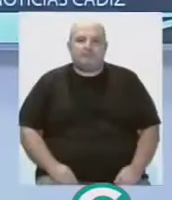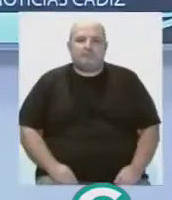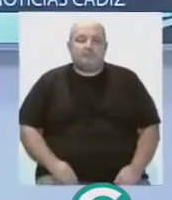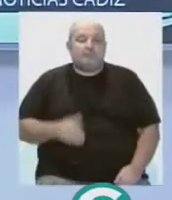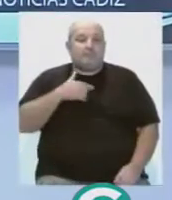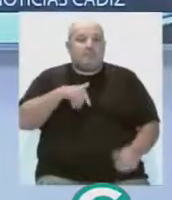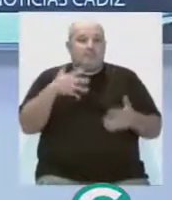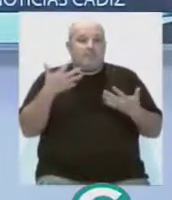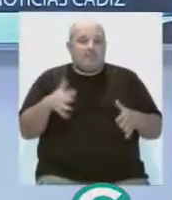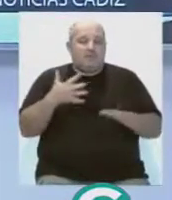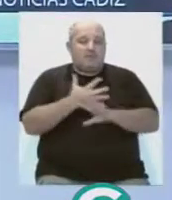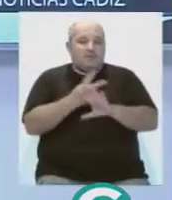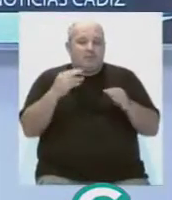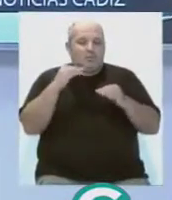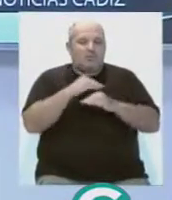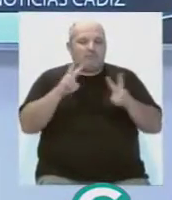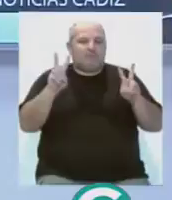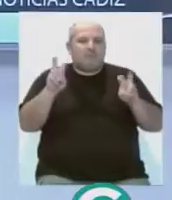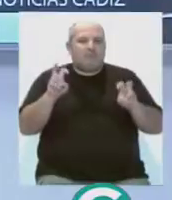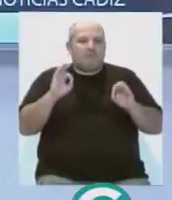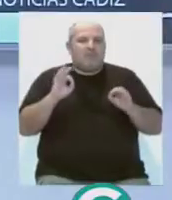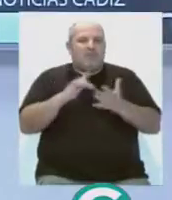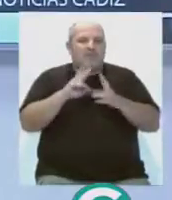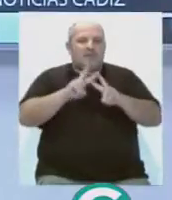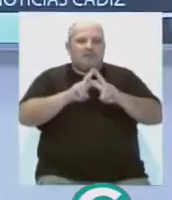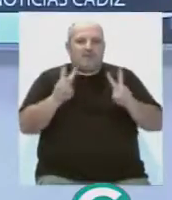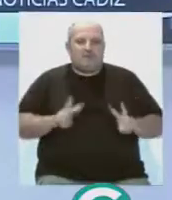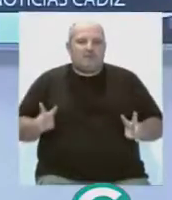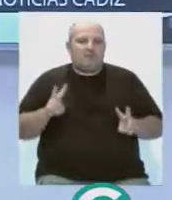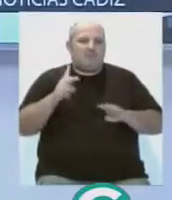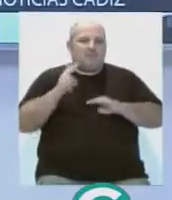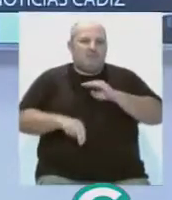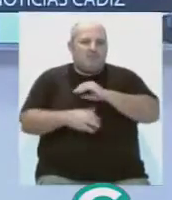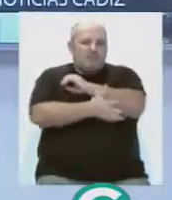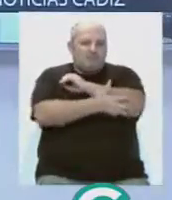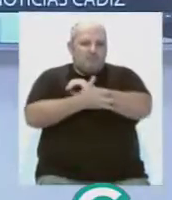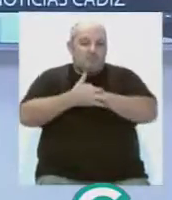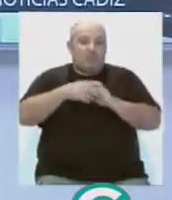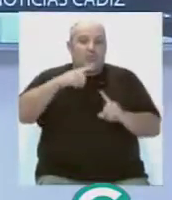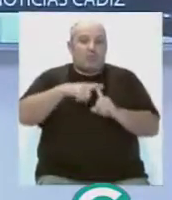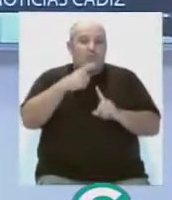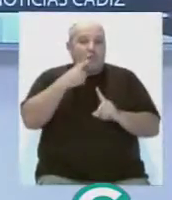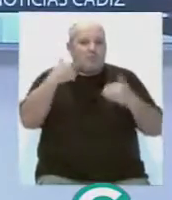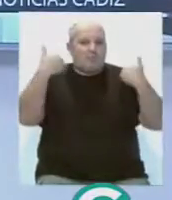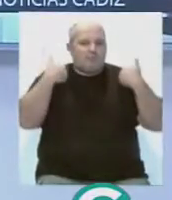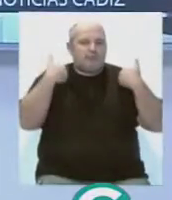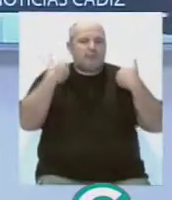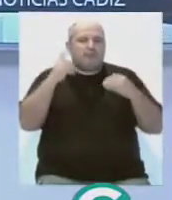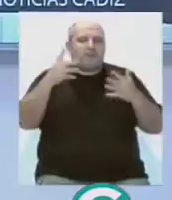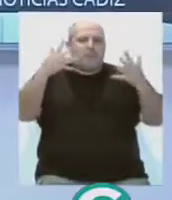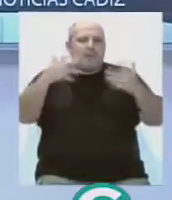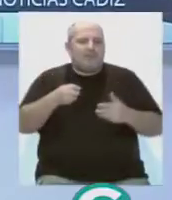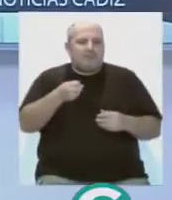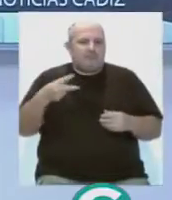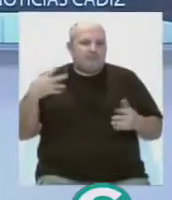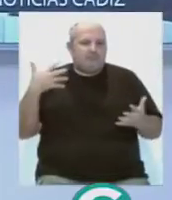Y este miércoles 17 de octubre se conmemora el Día Internacional para la Erradicación de la Pobreza. Cruz Roja ha realizado esta mañana un balance